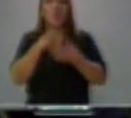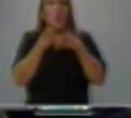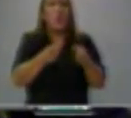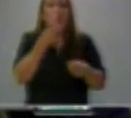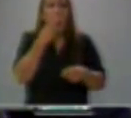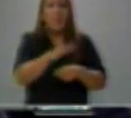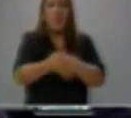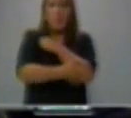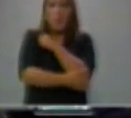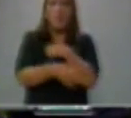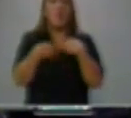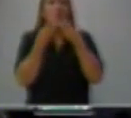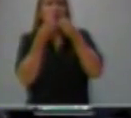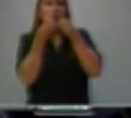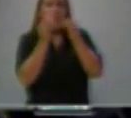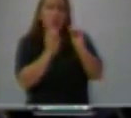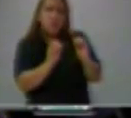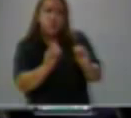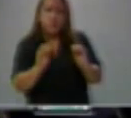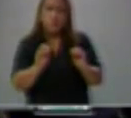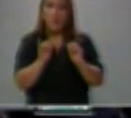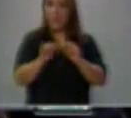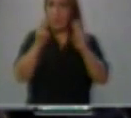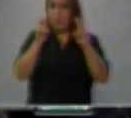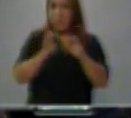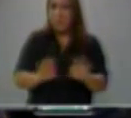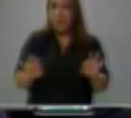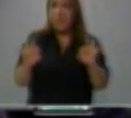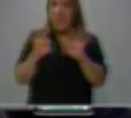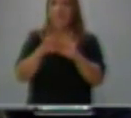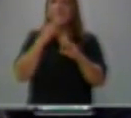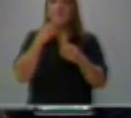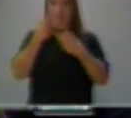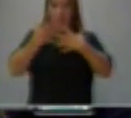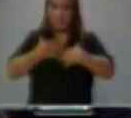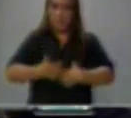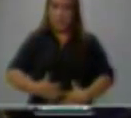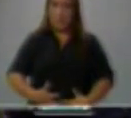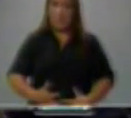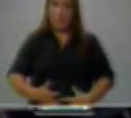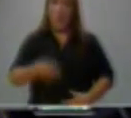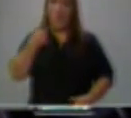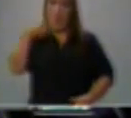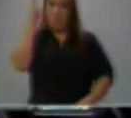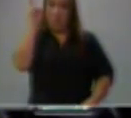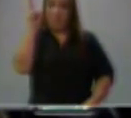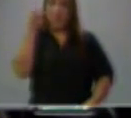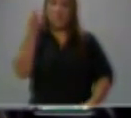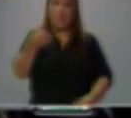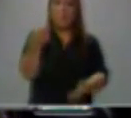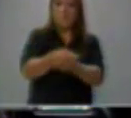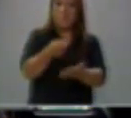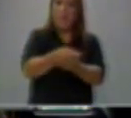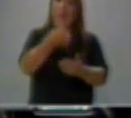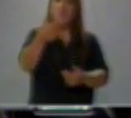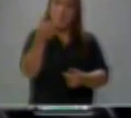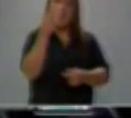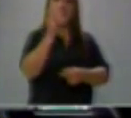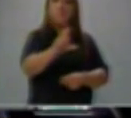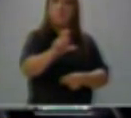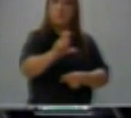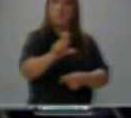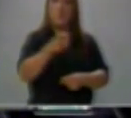y cuidaremos el capital más importante que es el capital humano. Los profesores serán bien remunerados, bien capacitados